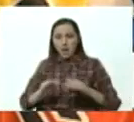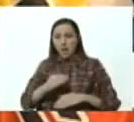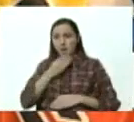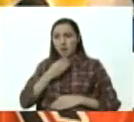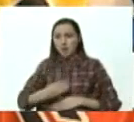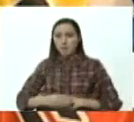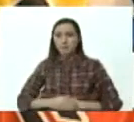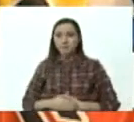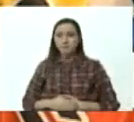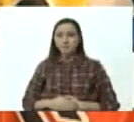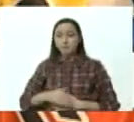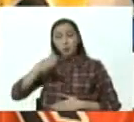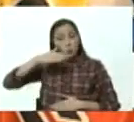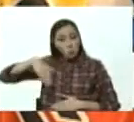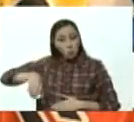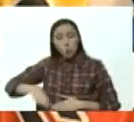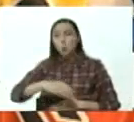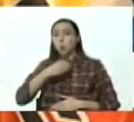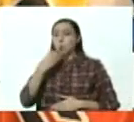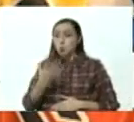un pueblo noble